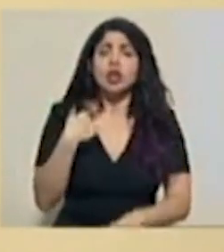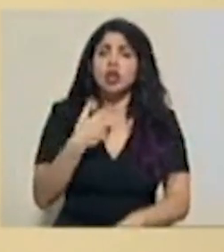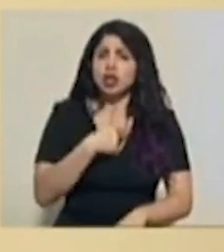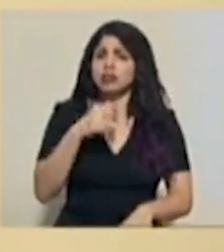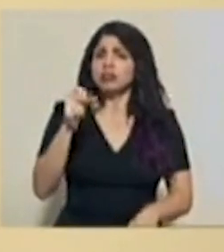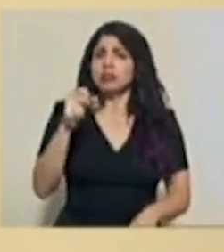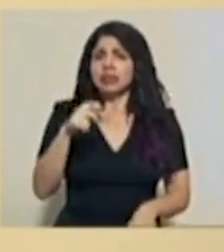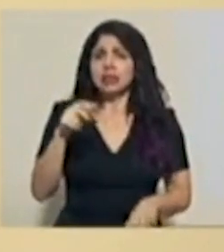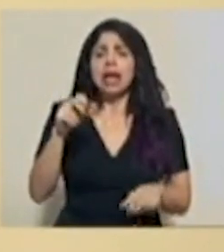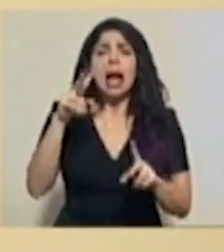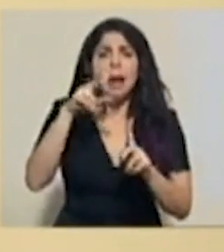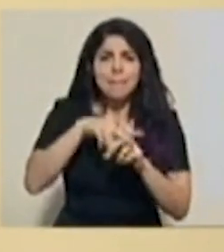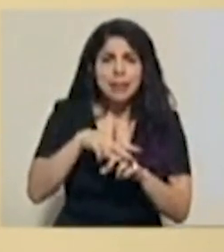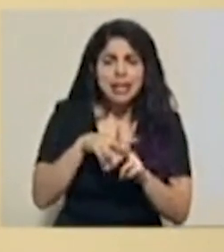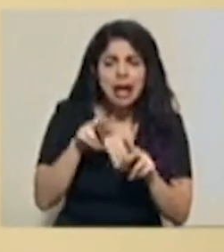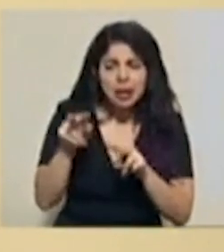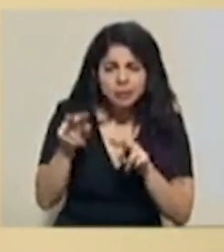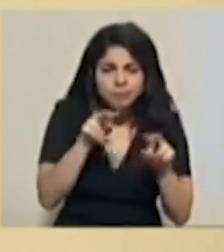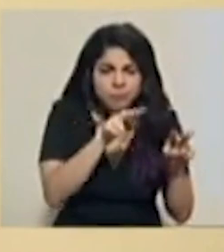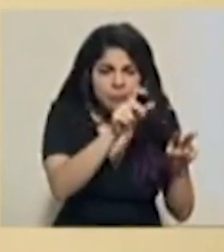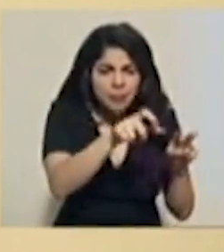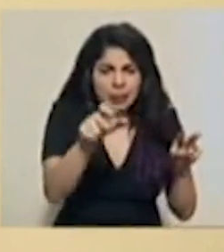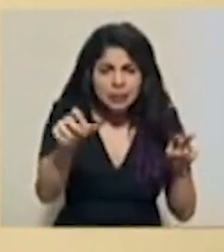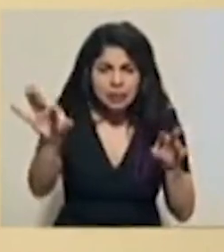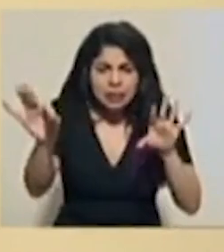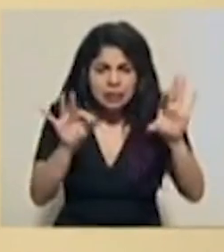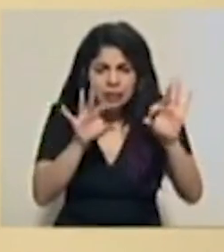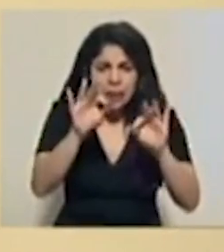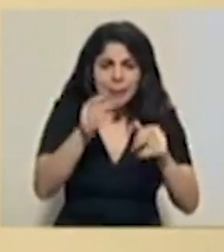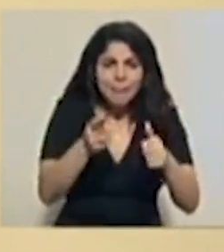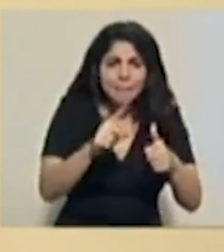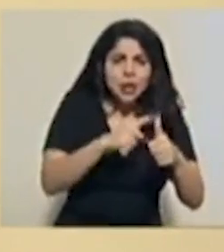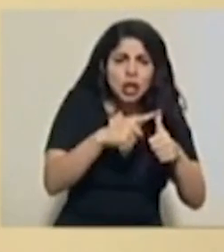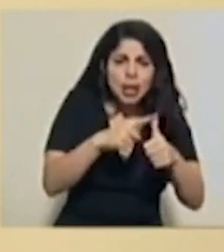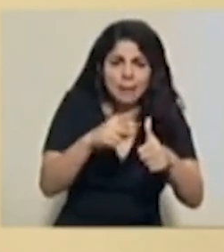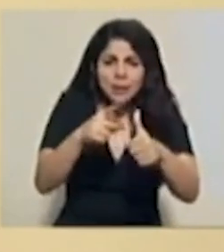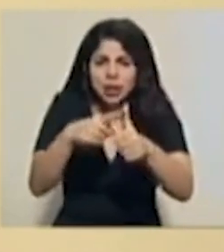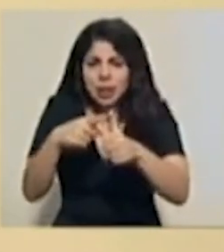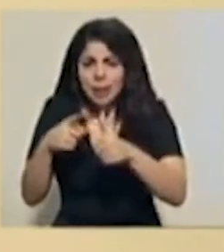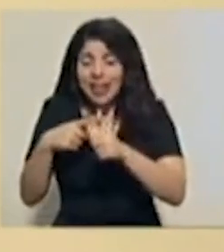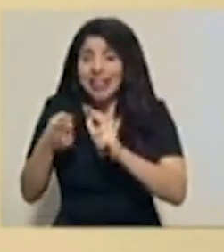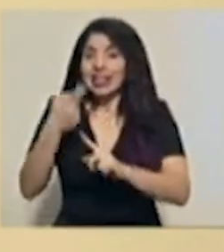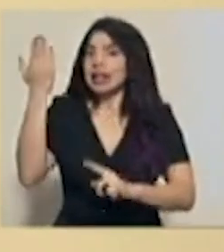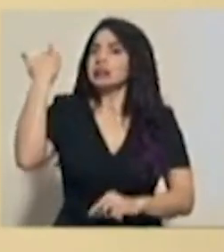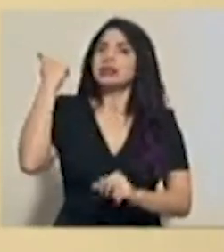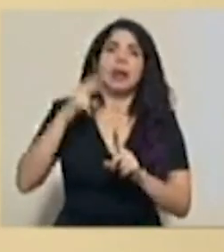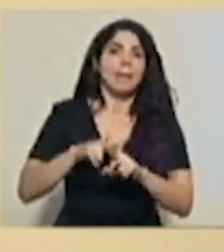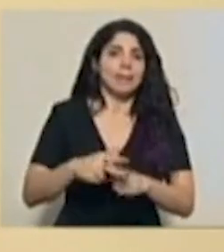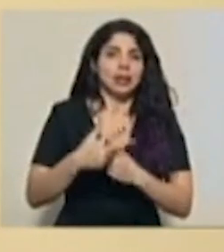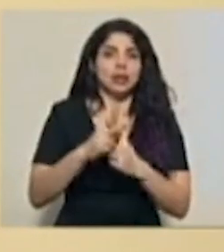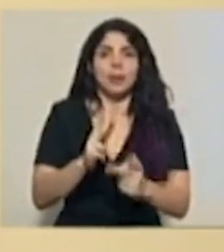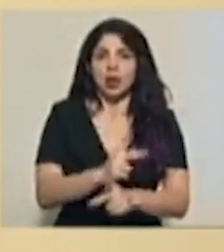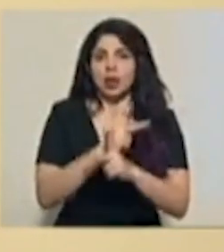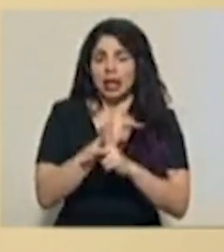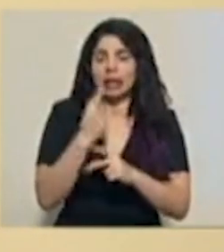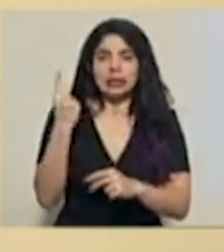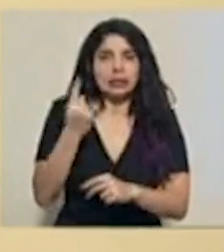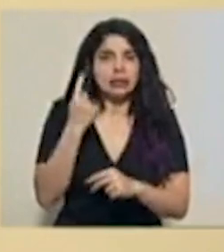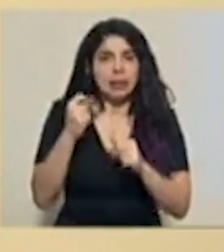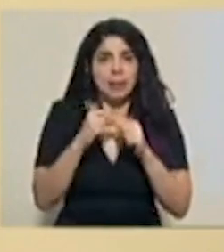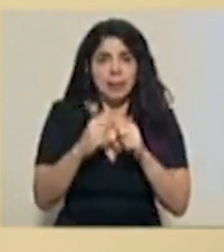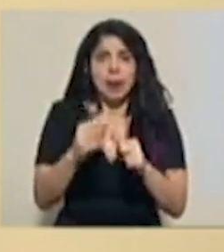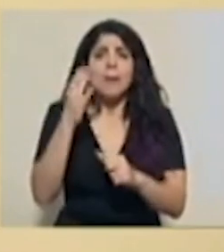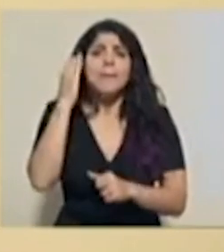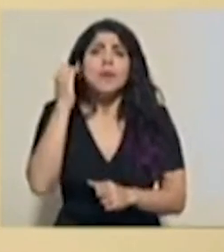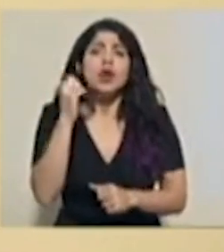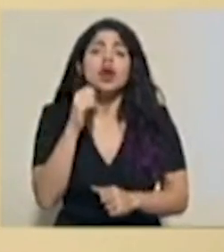aplicado criterios de priorización en todo momento, desde que inició a proteger, básicamente porque más allá de